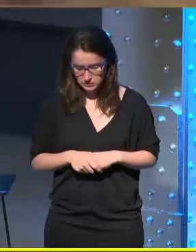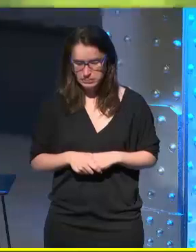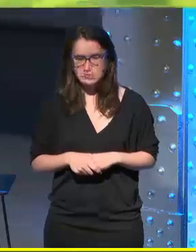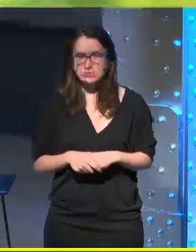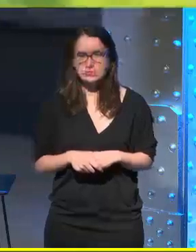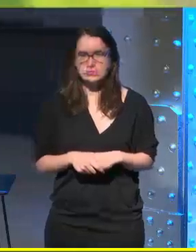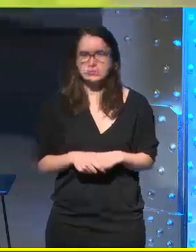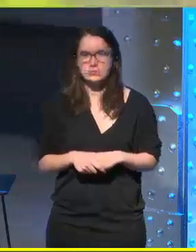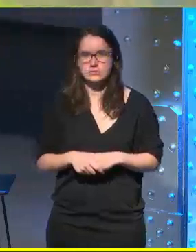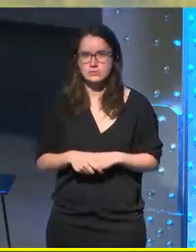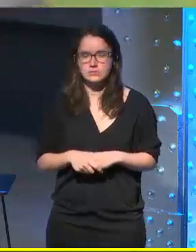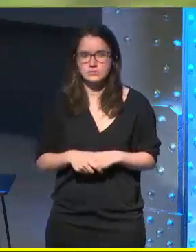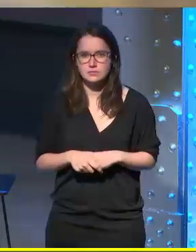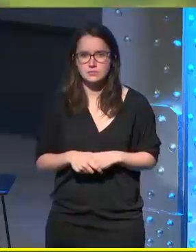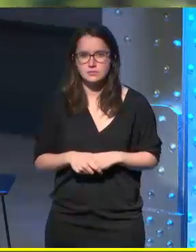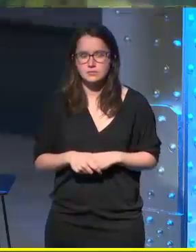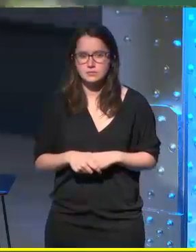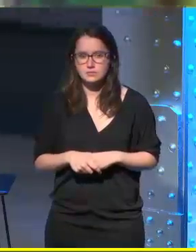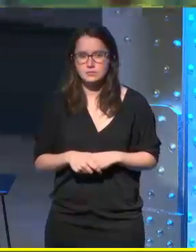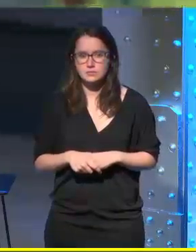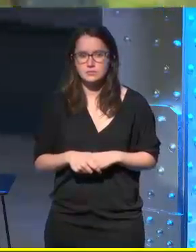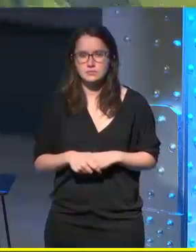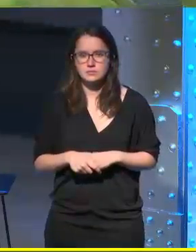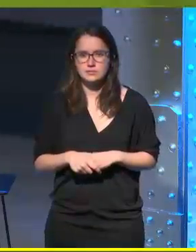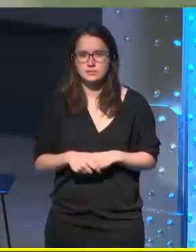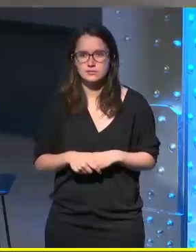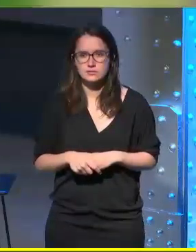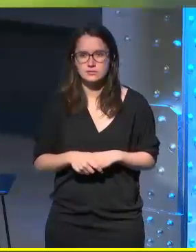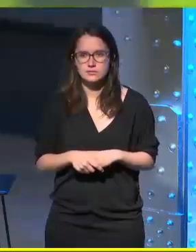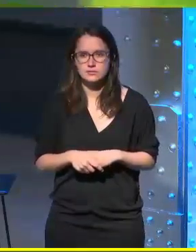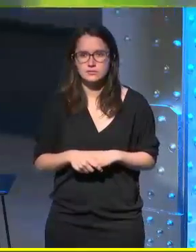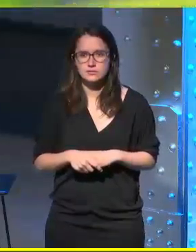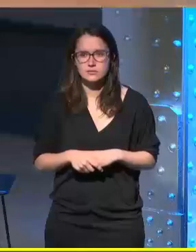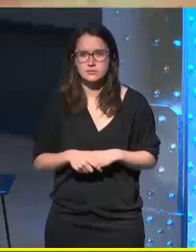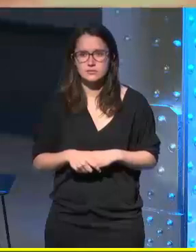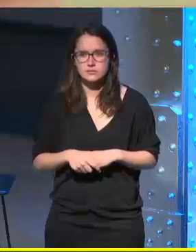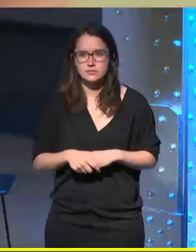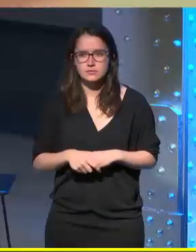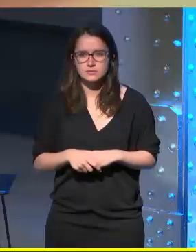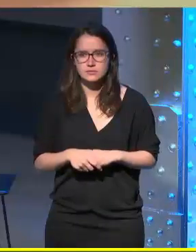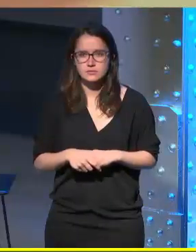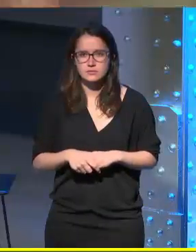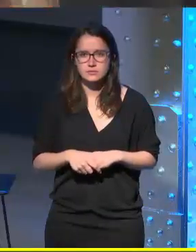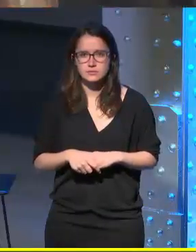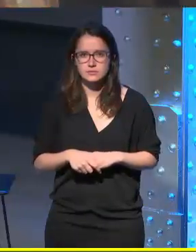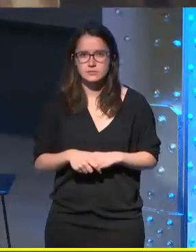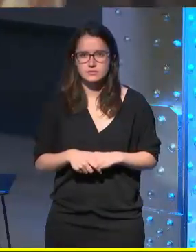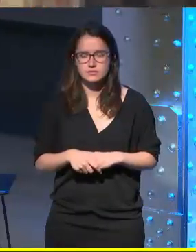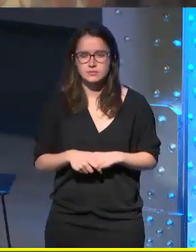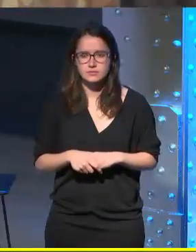creation The team forgets that they are not together physically as they continue collaborating on the design